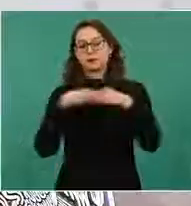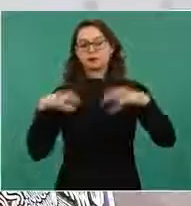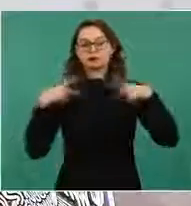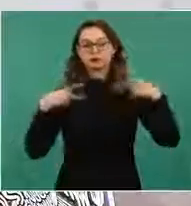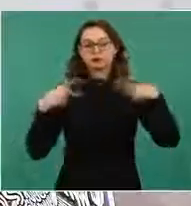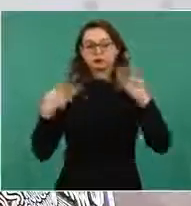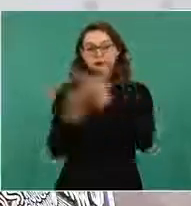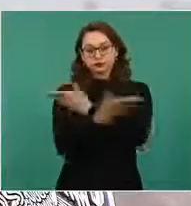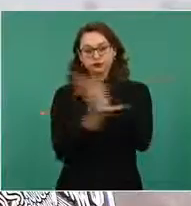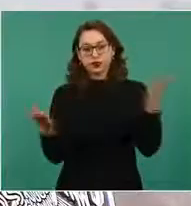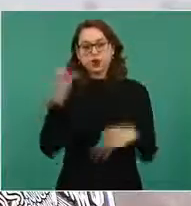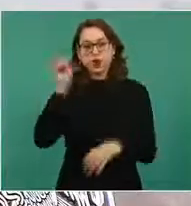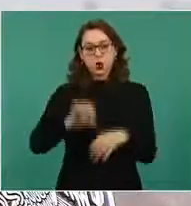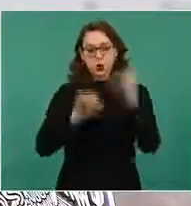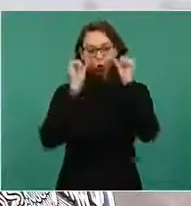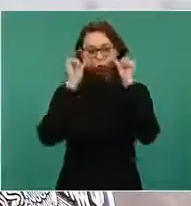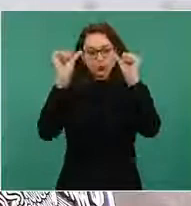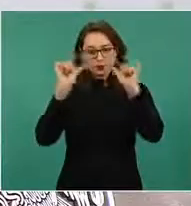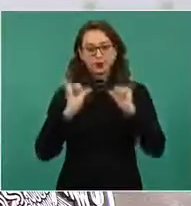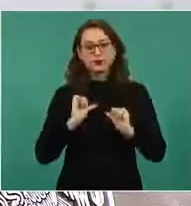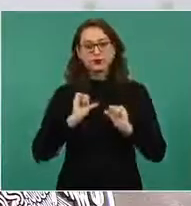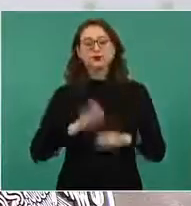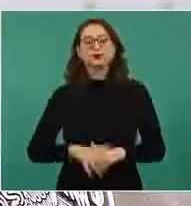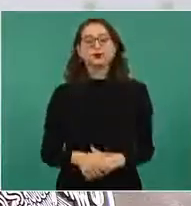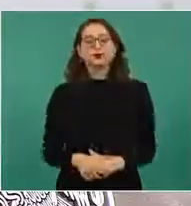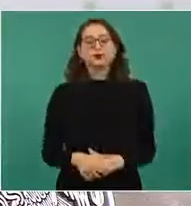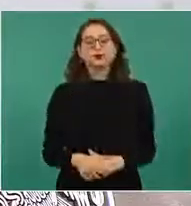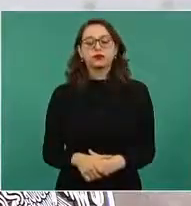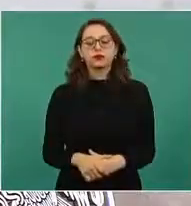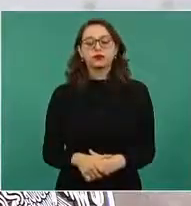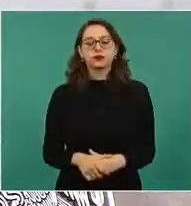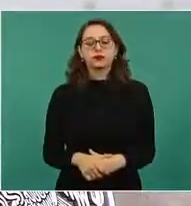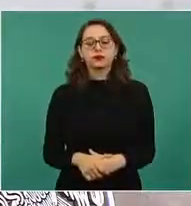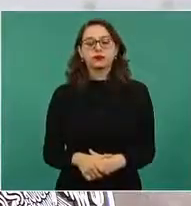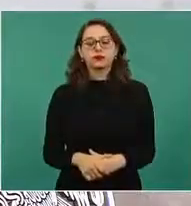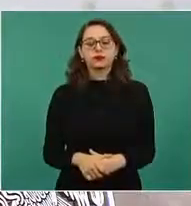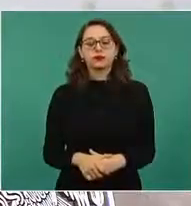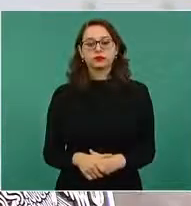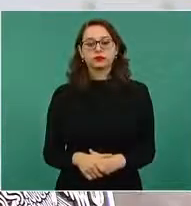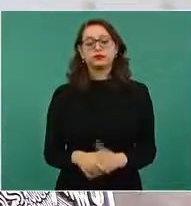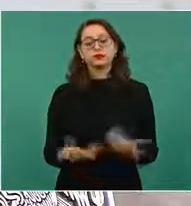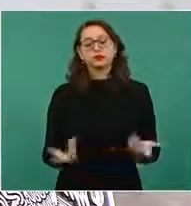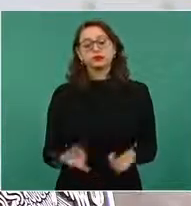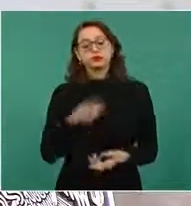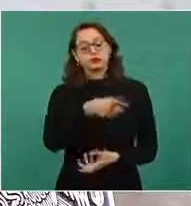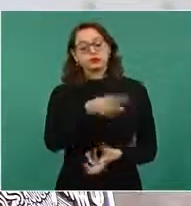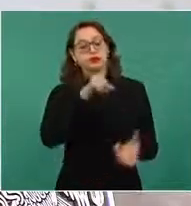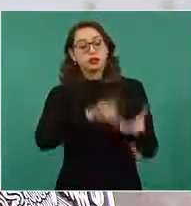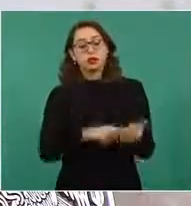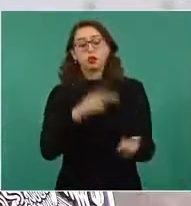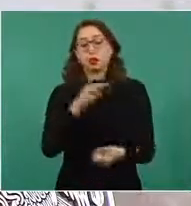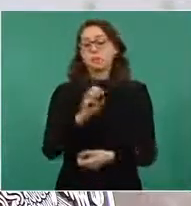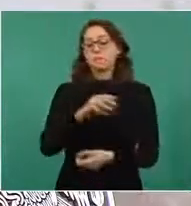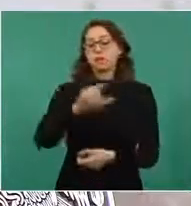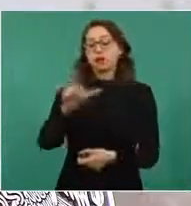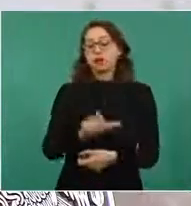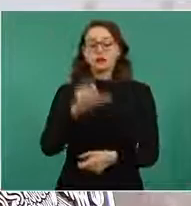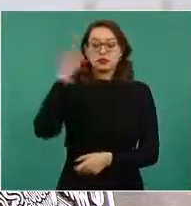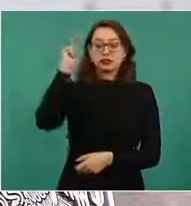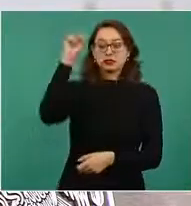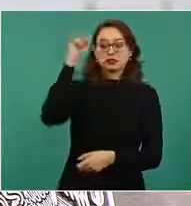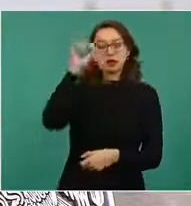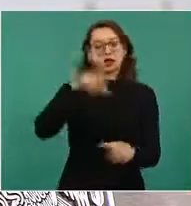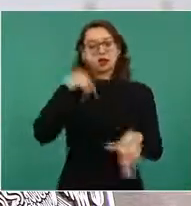informar sobre el proceso de elección a secretaria o secretario general del